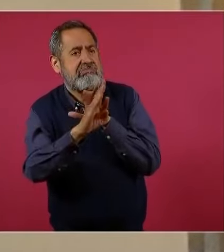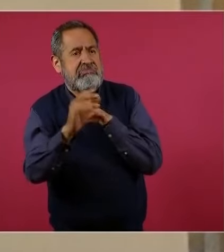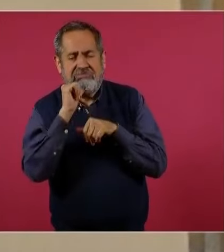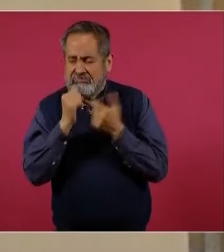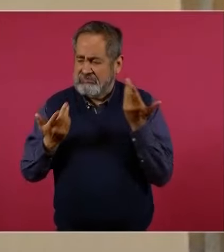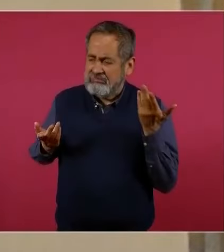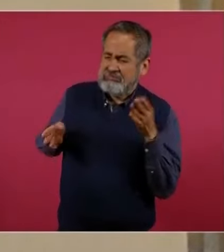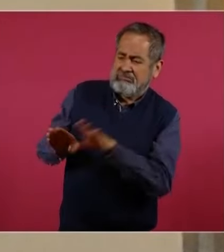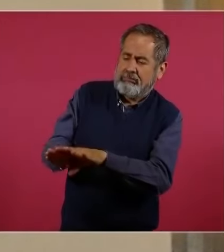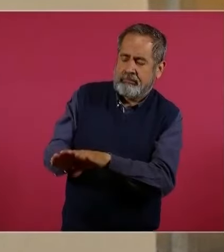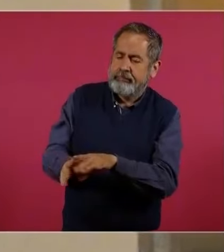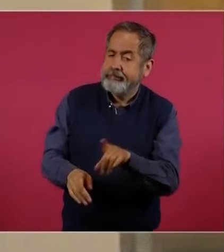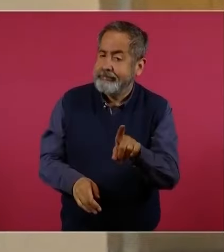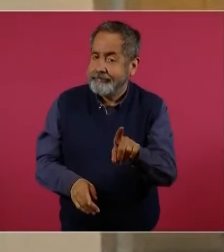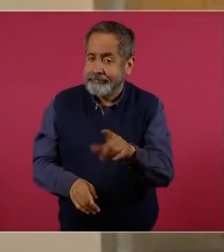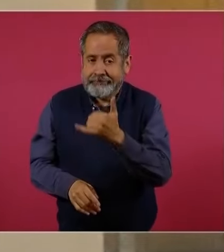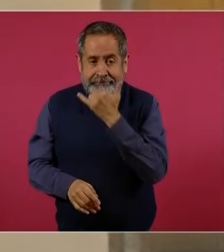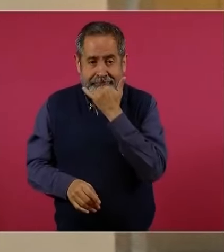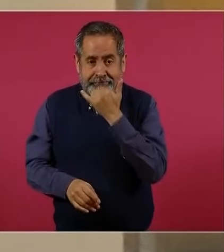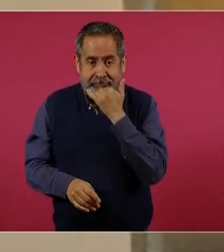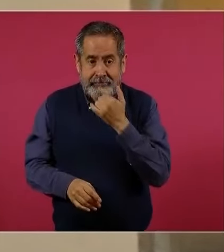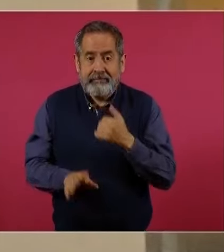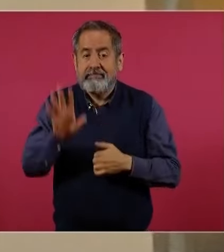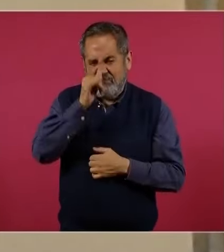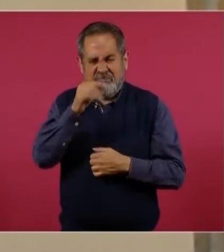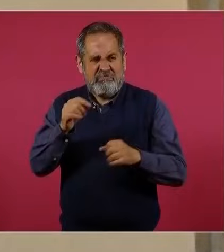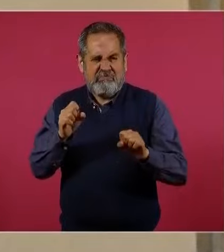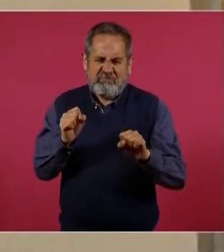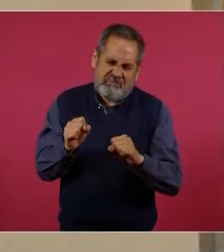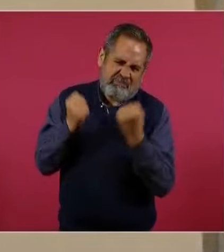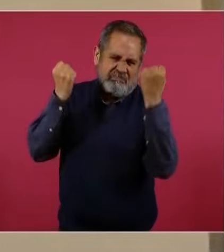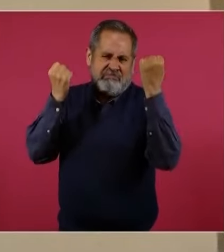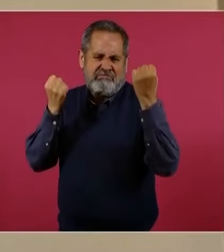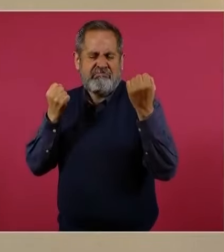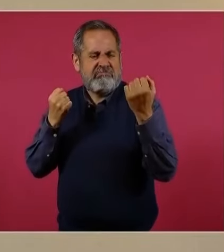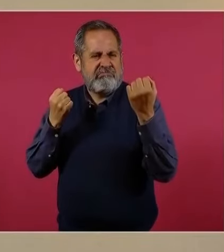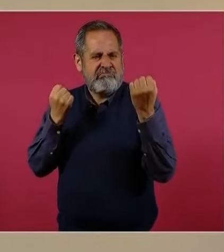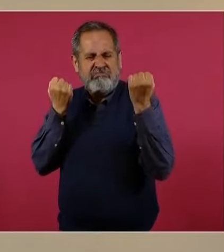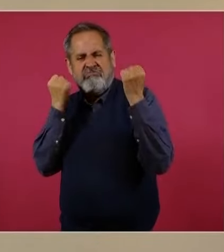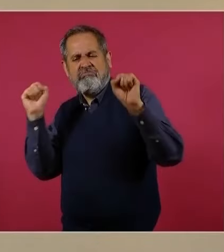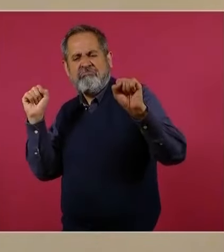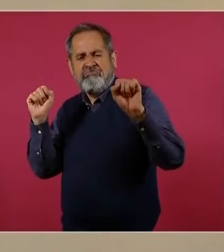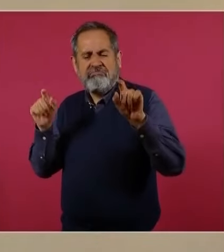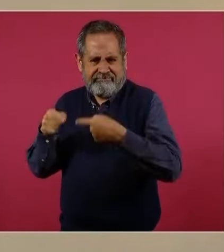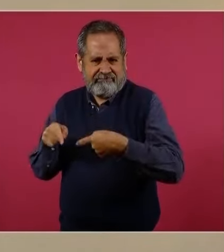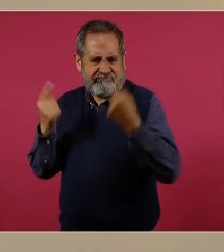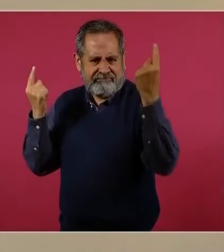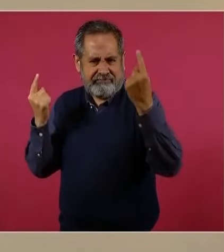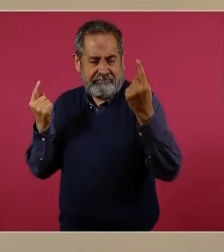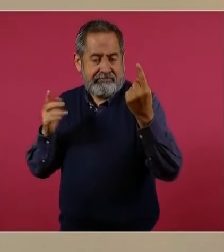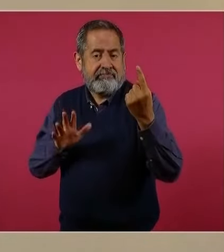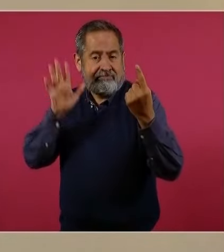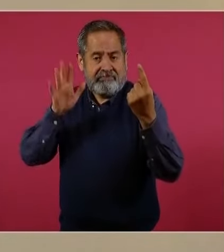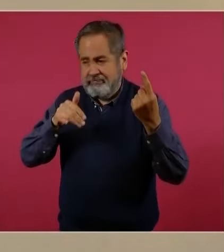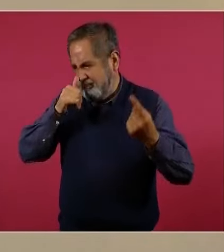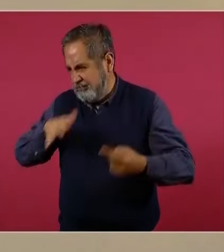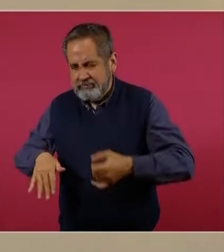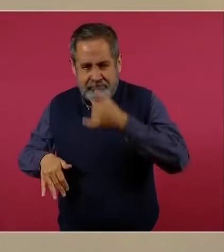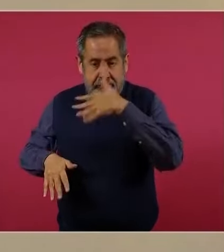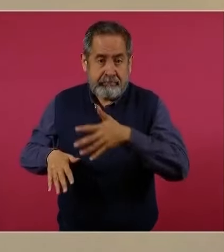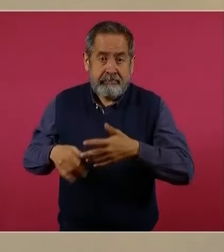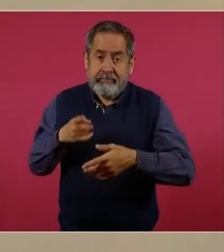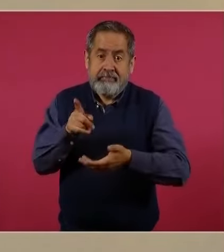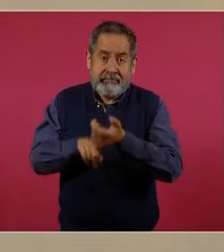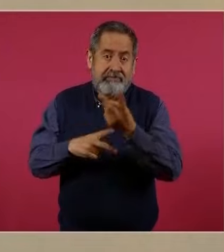sería equivalente a convocar a una rebelión en ambos lados de la frontera por los daños que